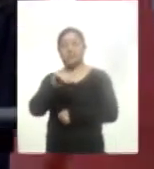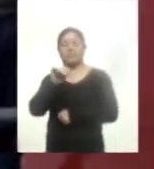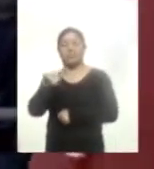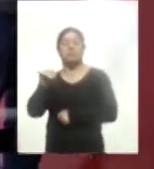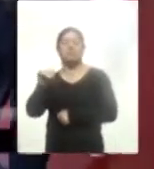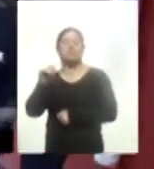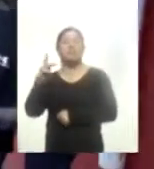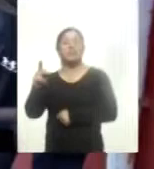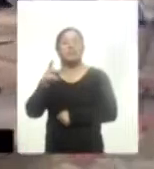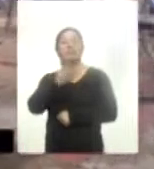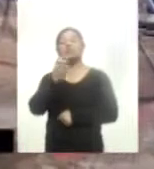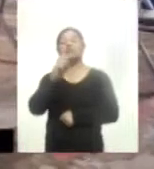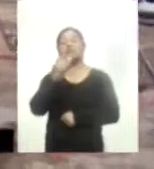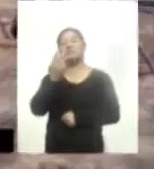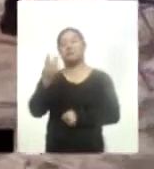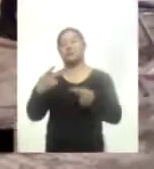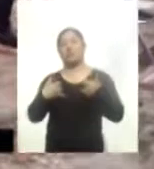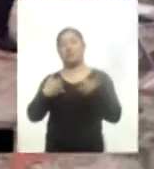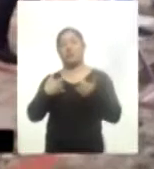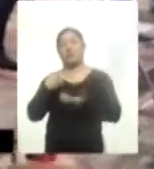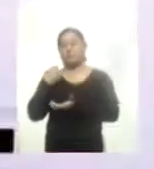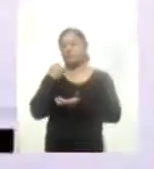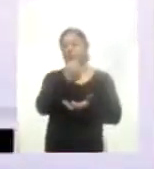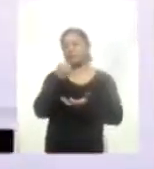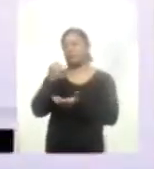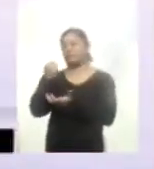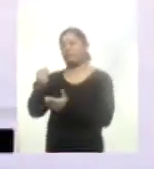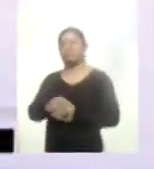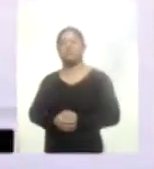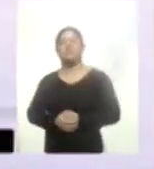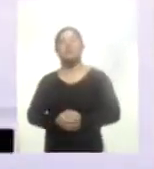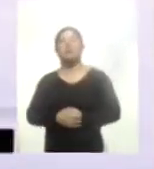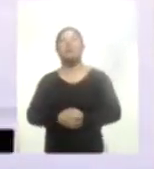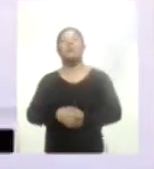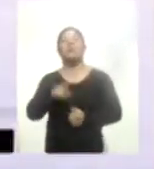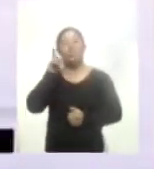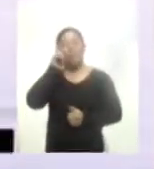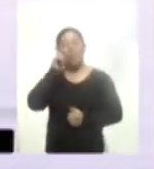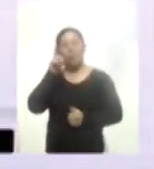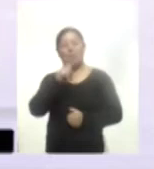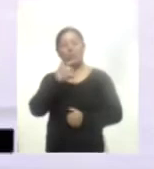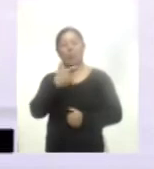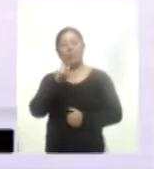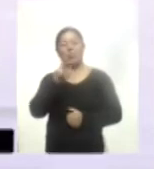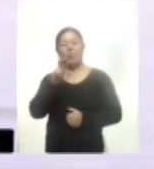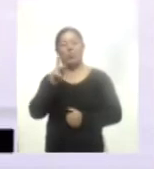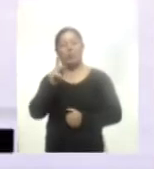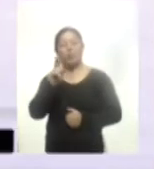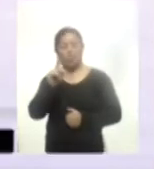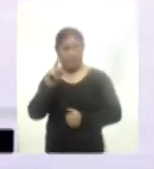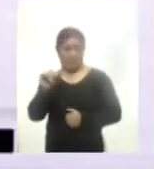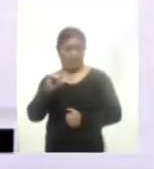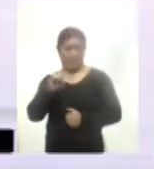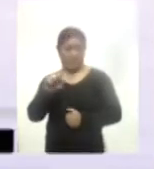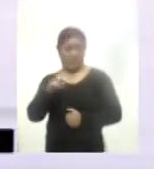453 jóvenes recibieron este estímulo. Guadalupe Fernández, originaria de Tetla, señaló que con el recurso que recibió